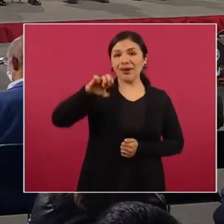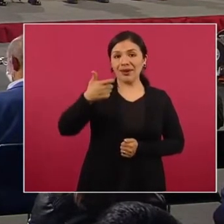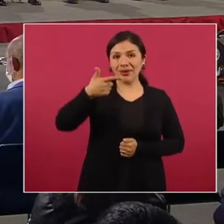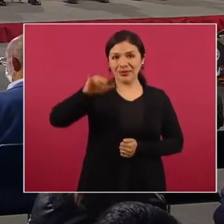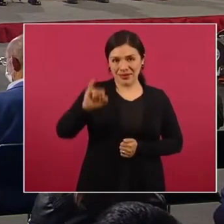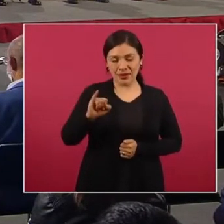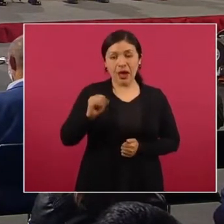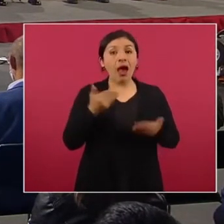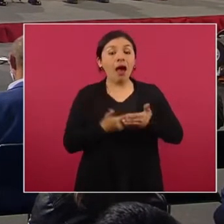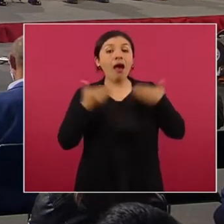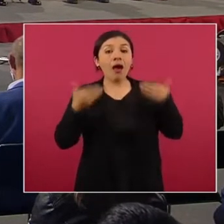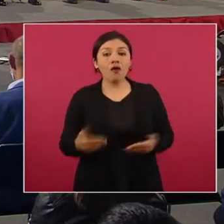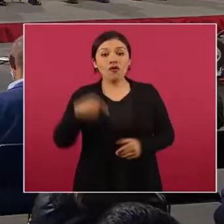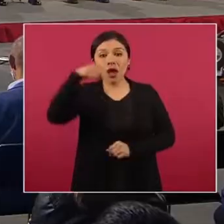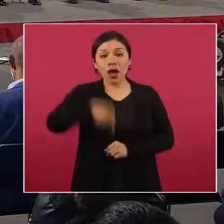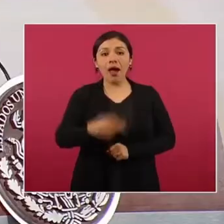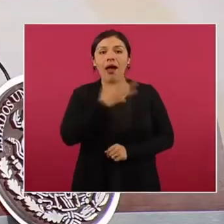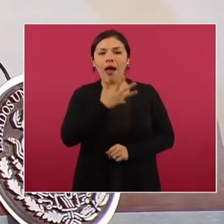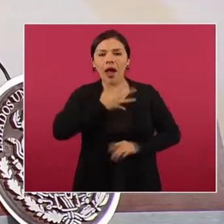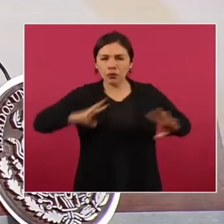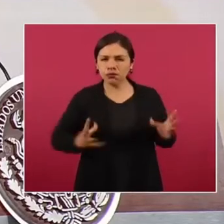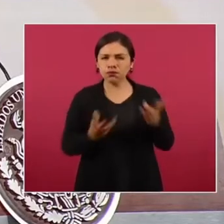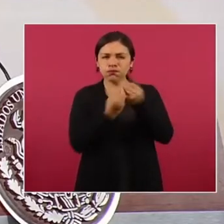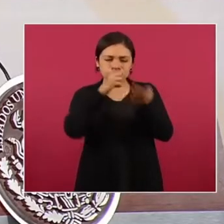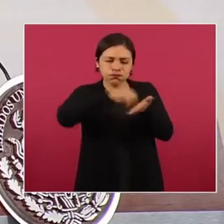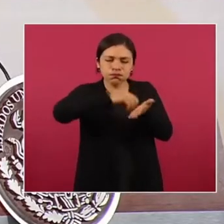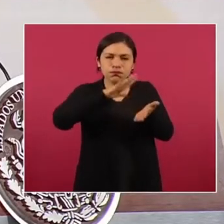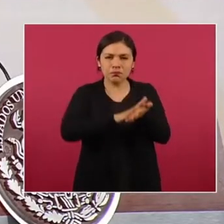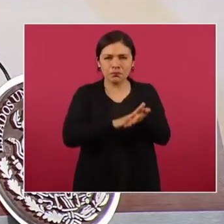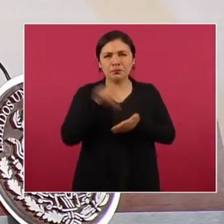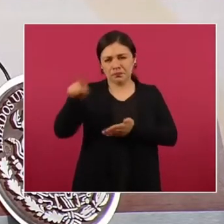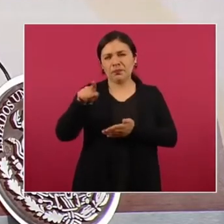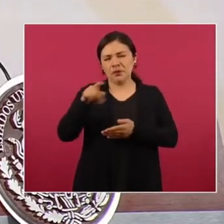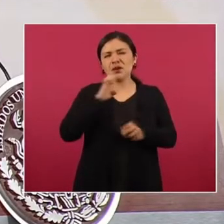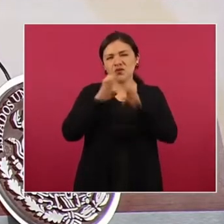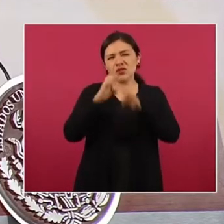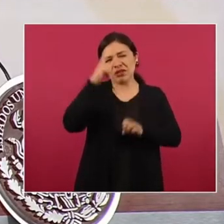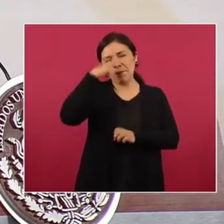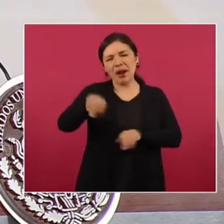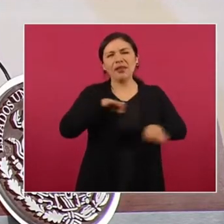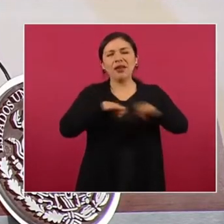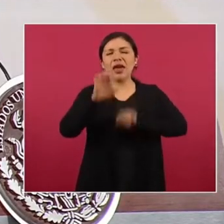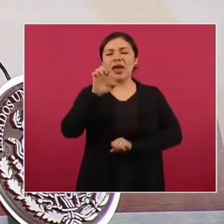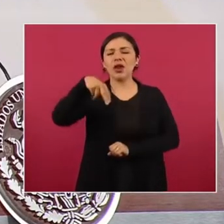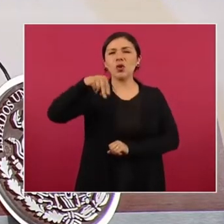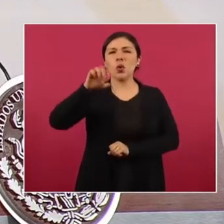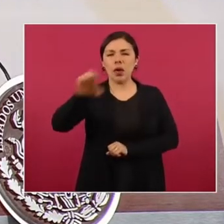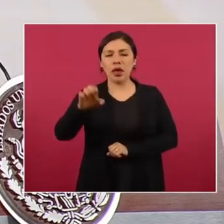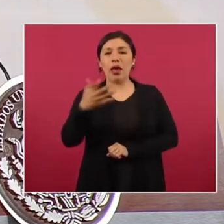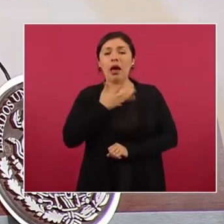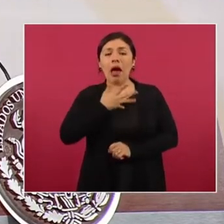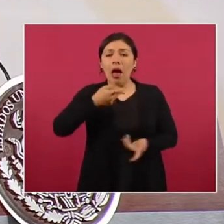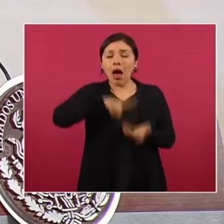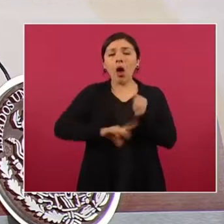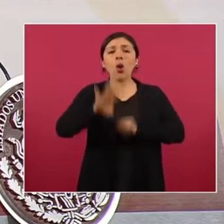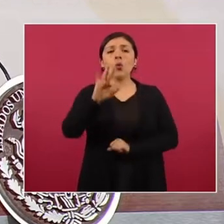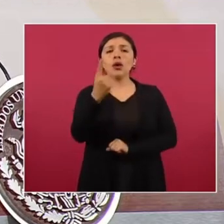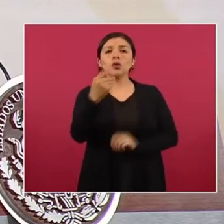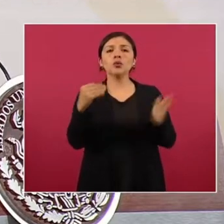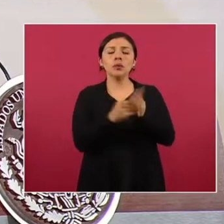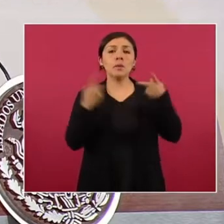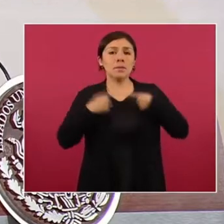actualmente se tienen registrados, según la Encuesta Nacional de Ocupación y Empleo, 41 mil